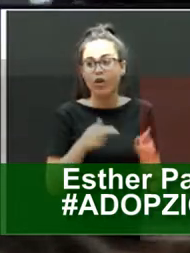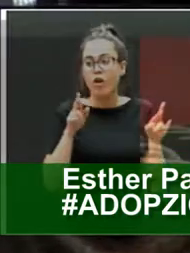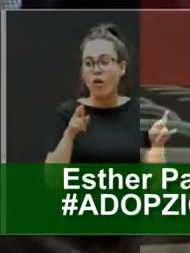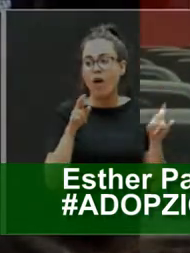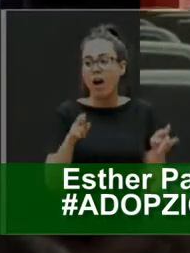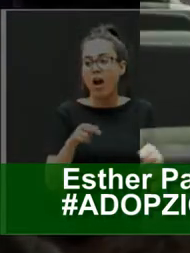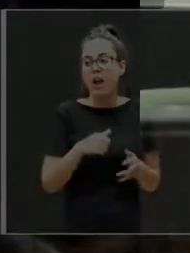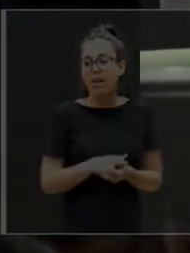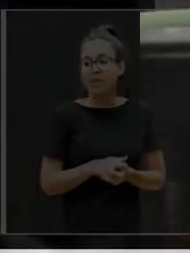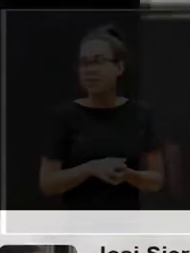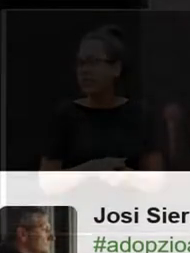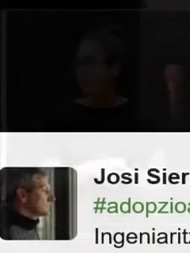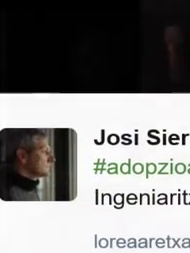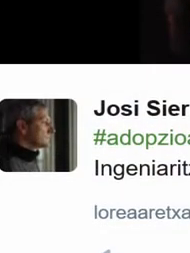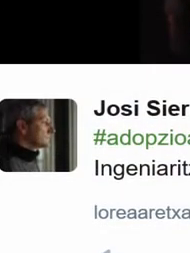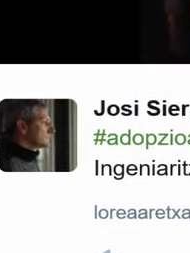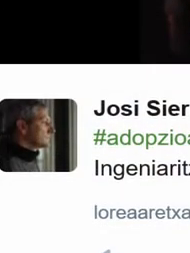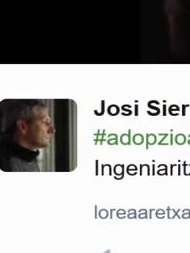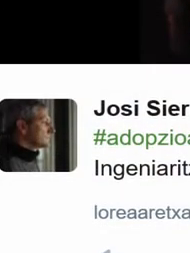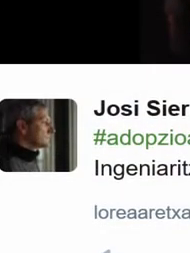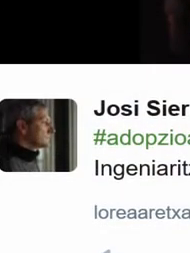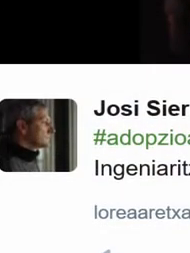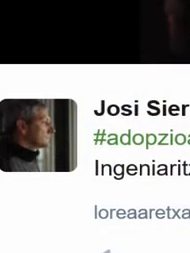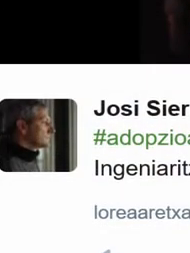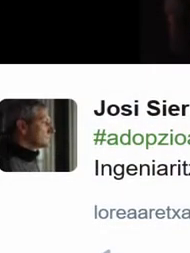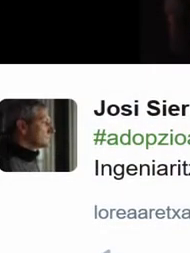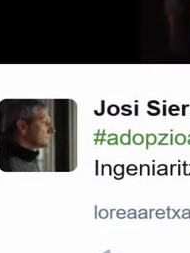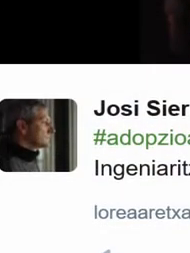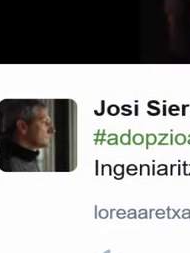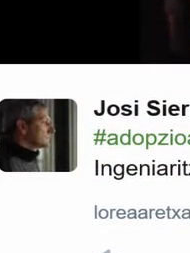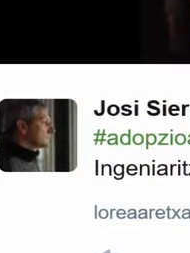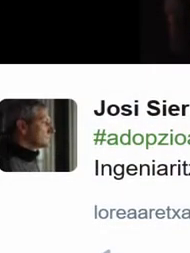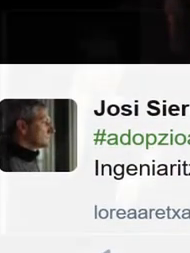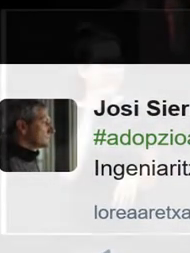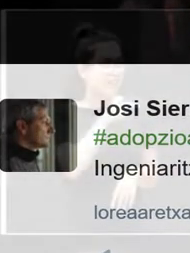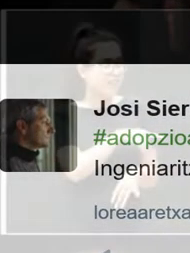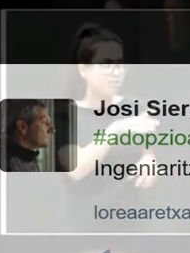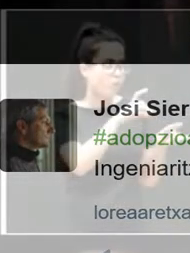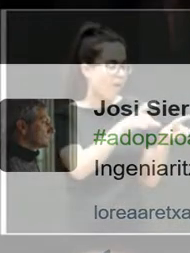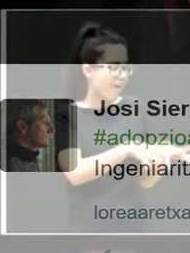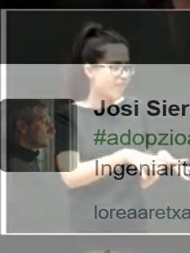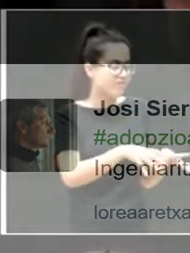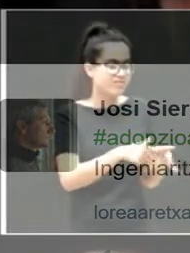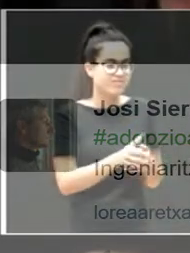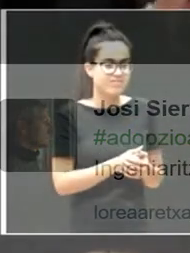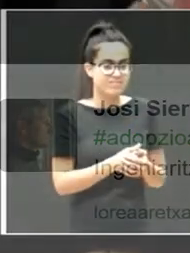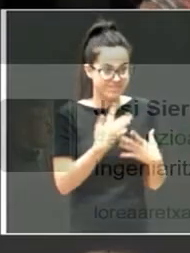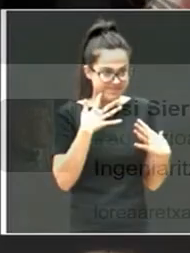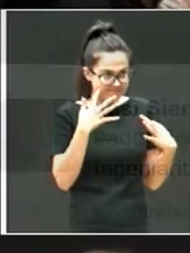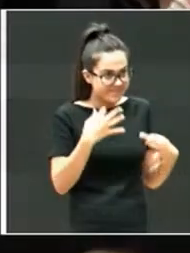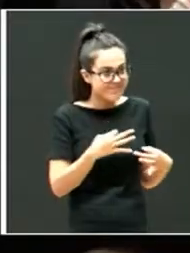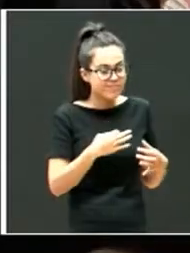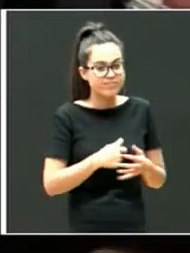en algún momento de la vida escolar de mi hijo una profesora como tú, pero totalmente en serio.